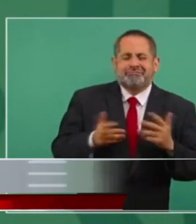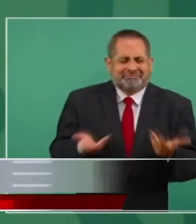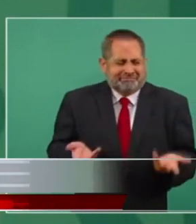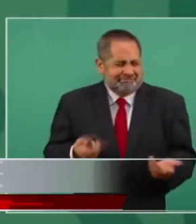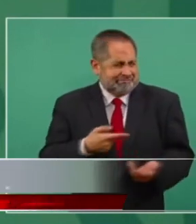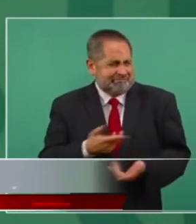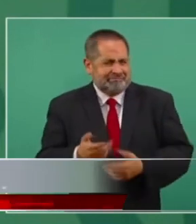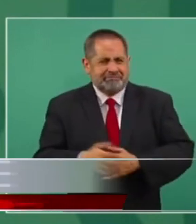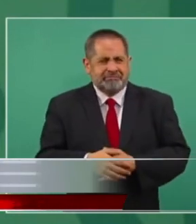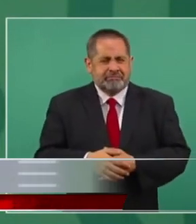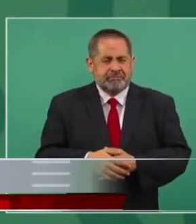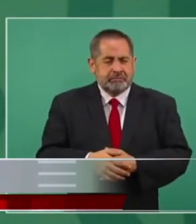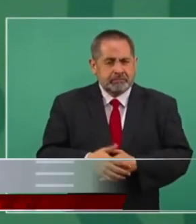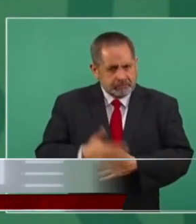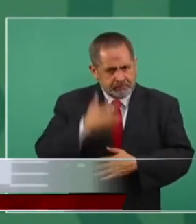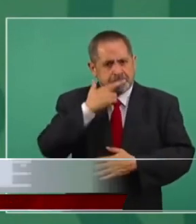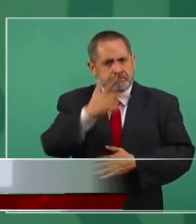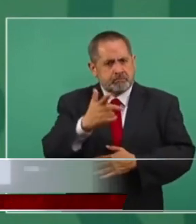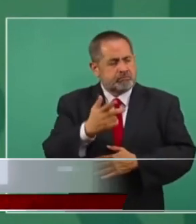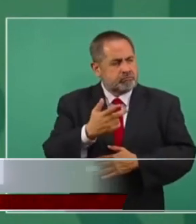si el mejor método